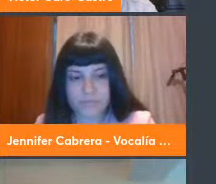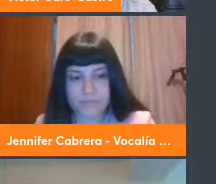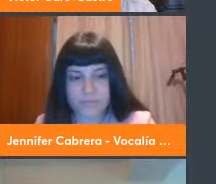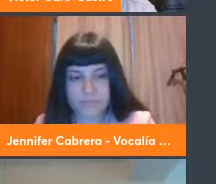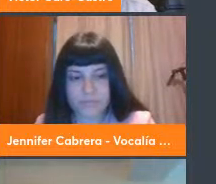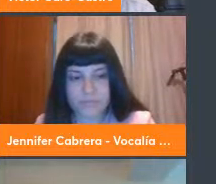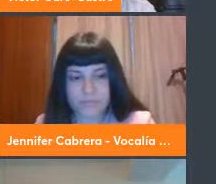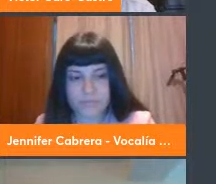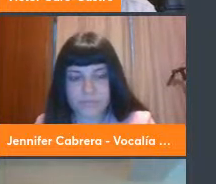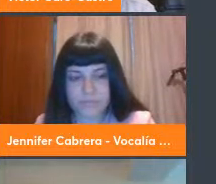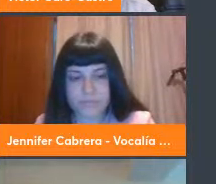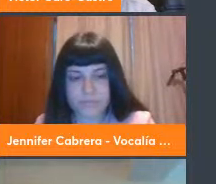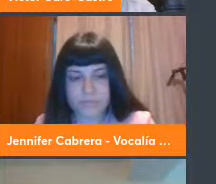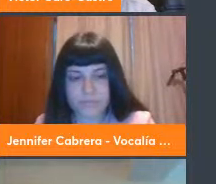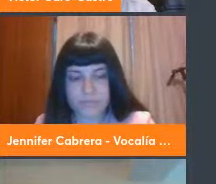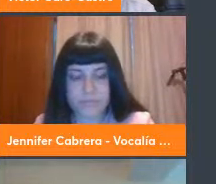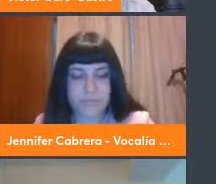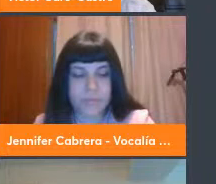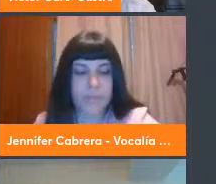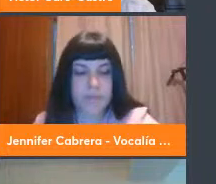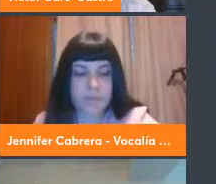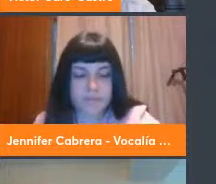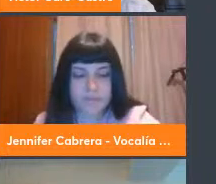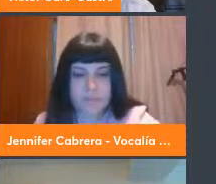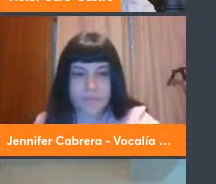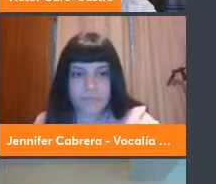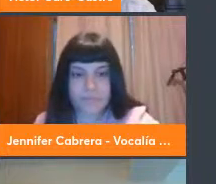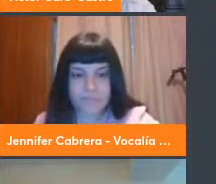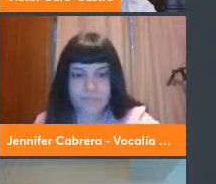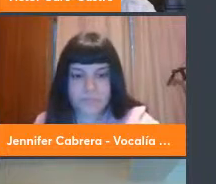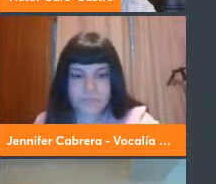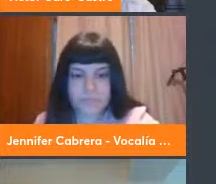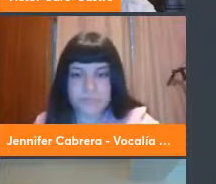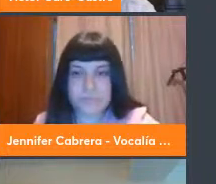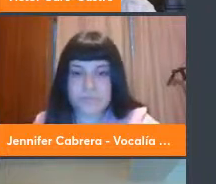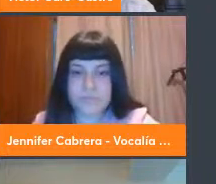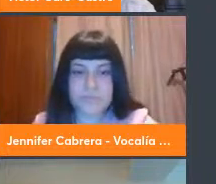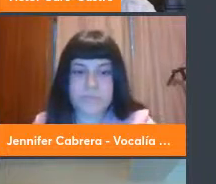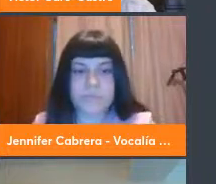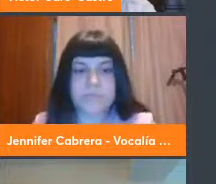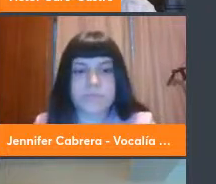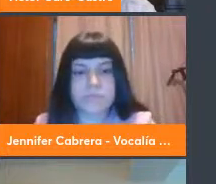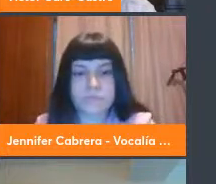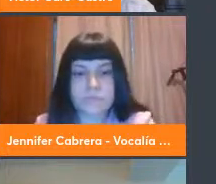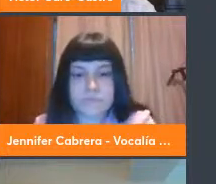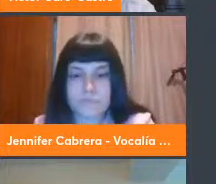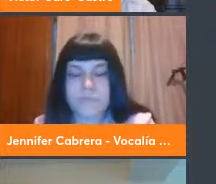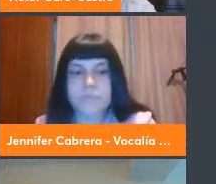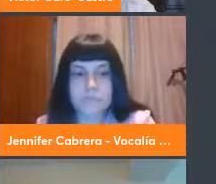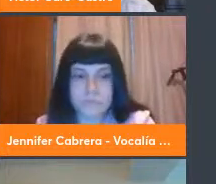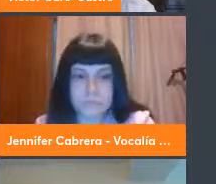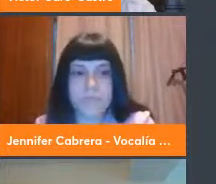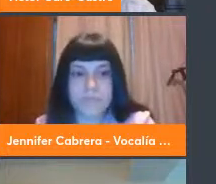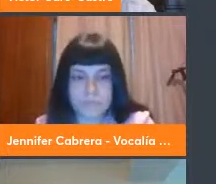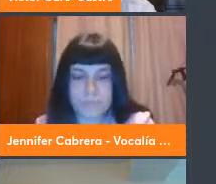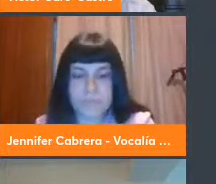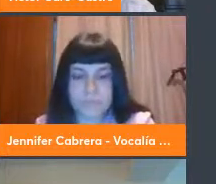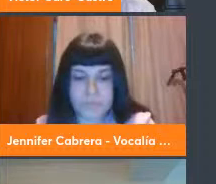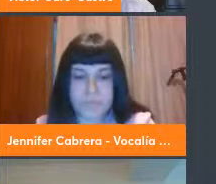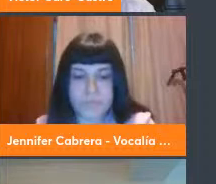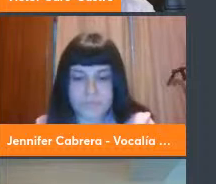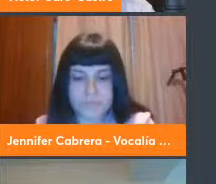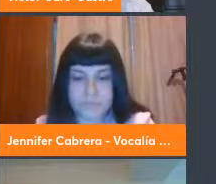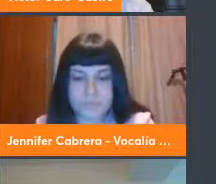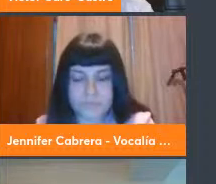sociedad cosa que hoy día se hace muy evidente ante los problemas que está viviendo la humanidad la pandemia por la que todavía estamos